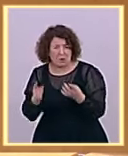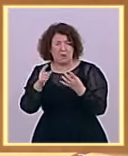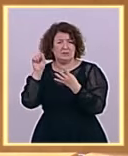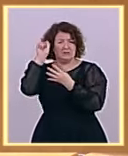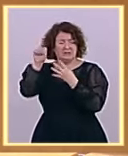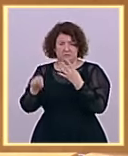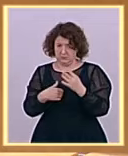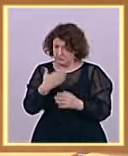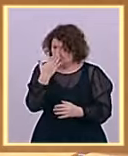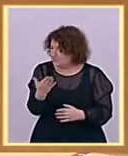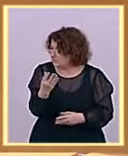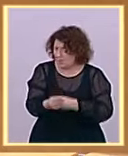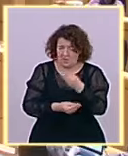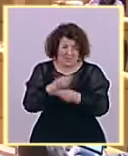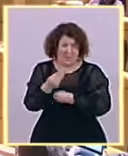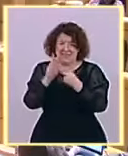¿Quién le asesora?